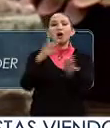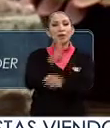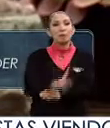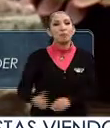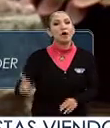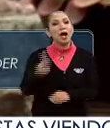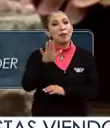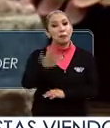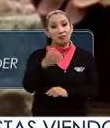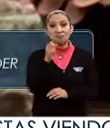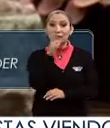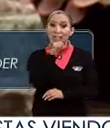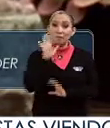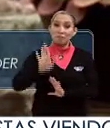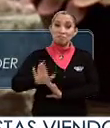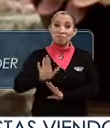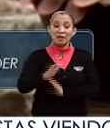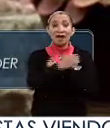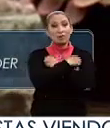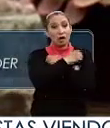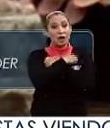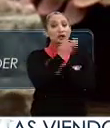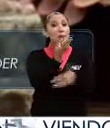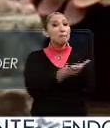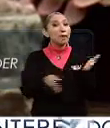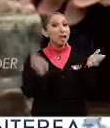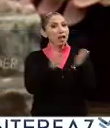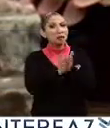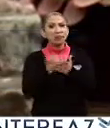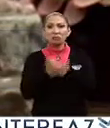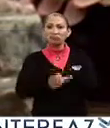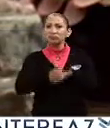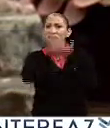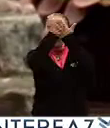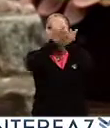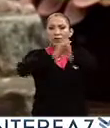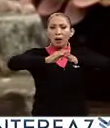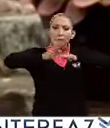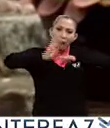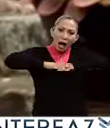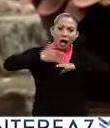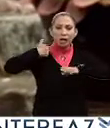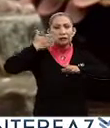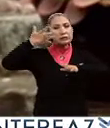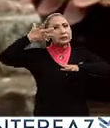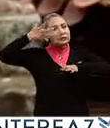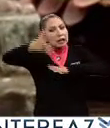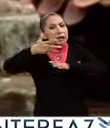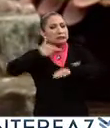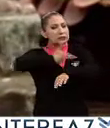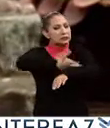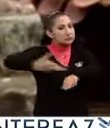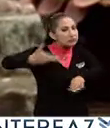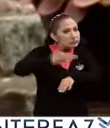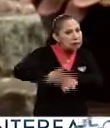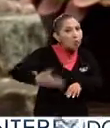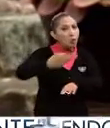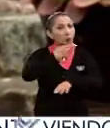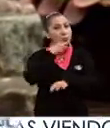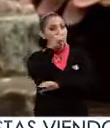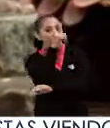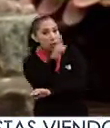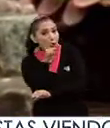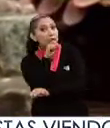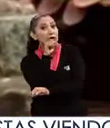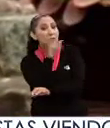el pueblo en esta lengua. La educación bilingüe nos lleva a un plano más desafiante que es el proceso de usar la